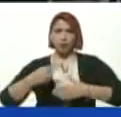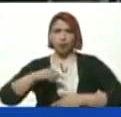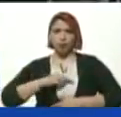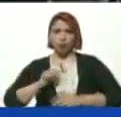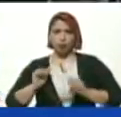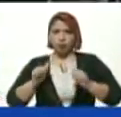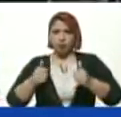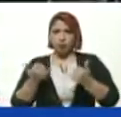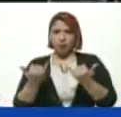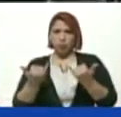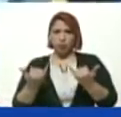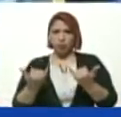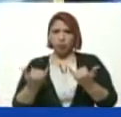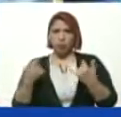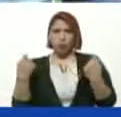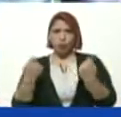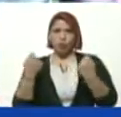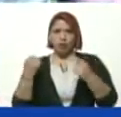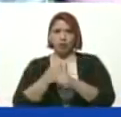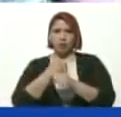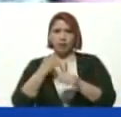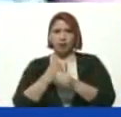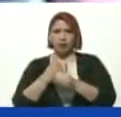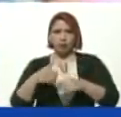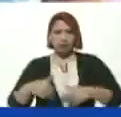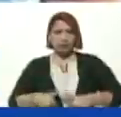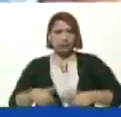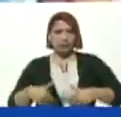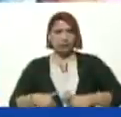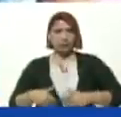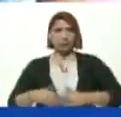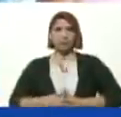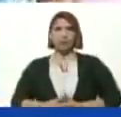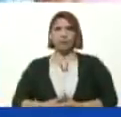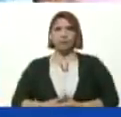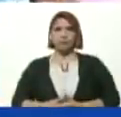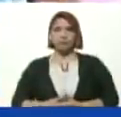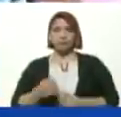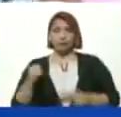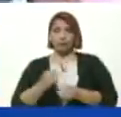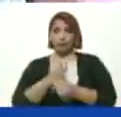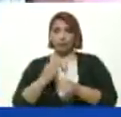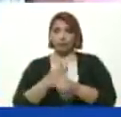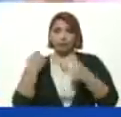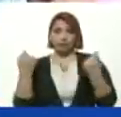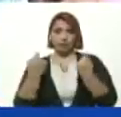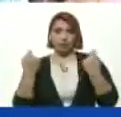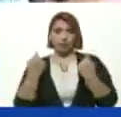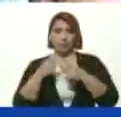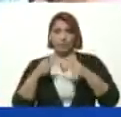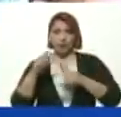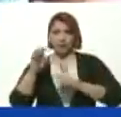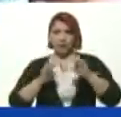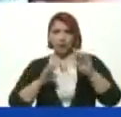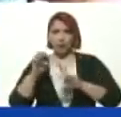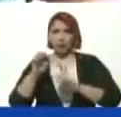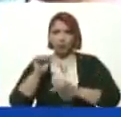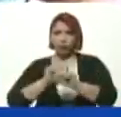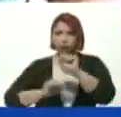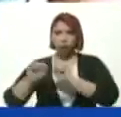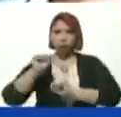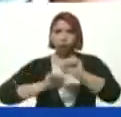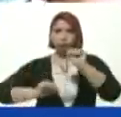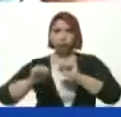En una jornada En trabajo Una jornada Para diagnóstico Y prevención Del